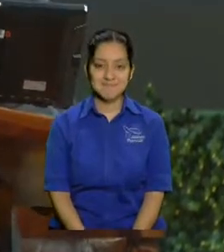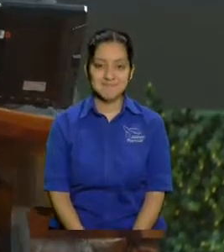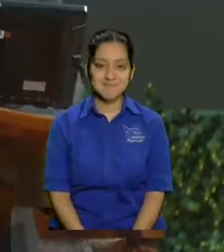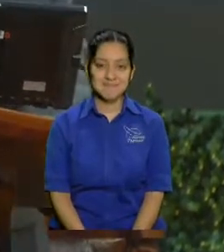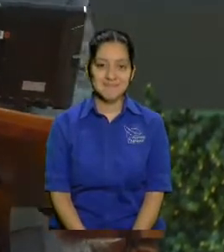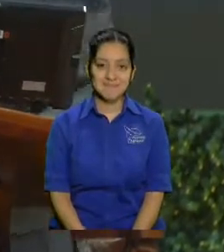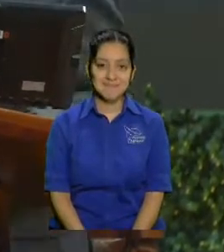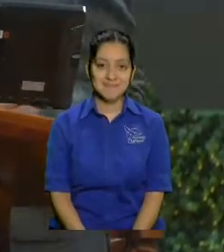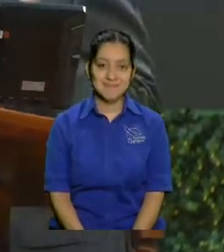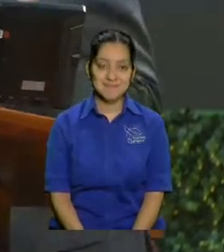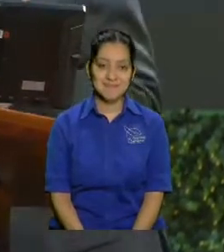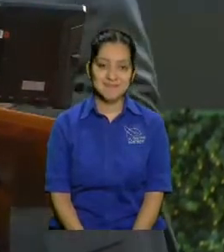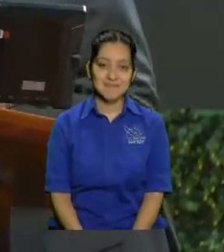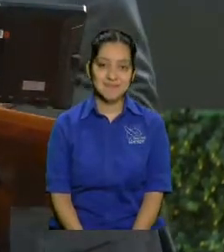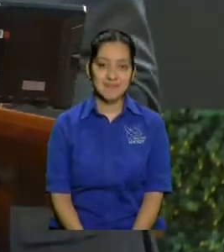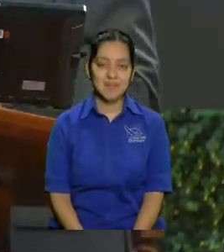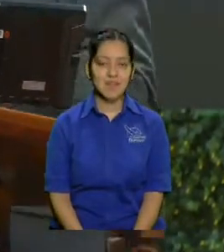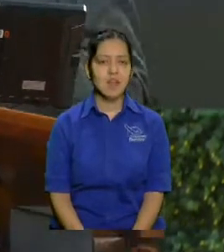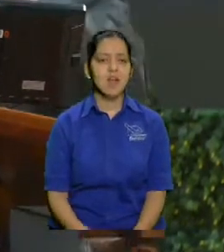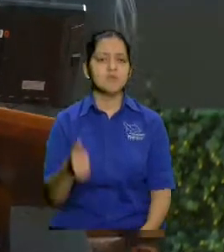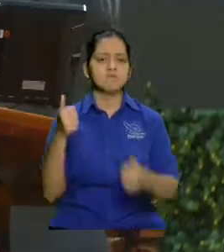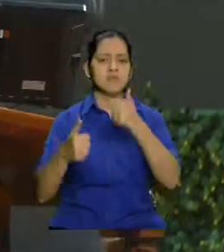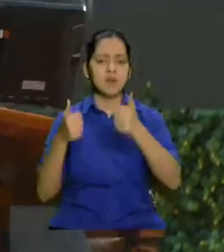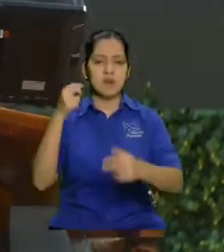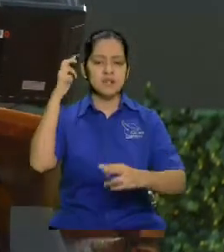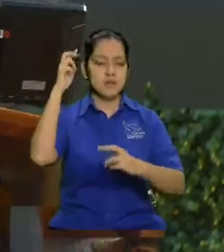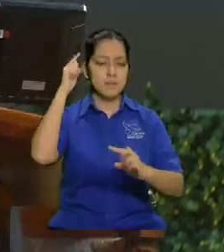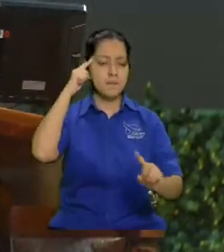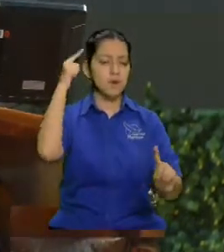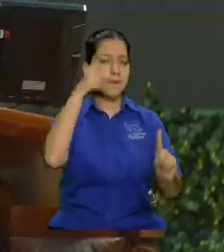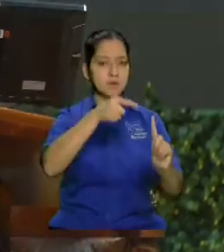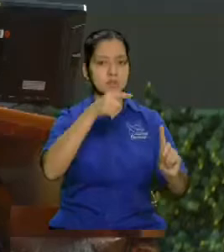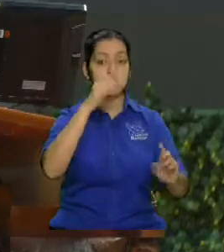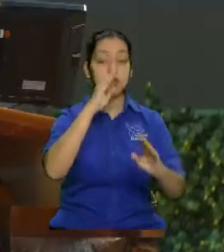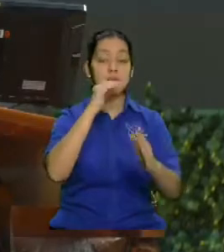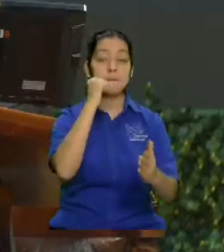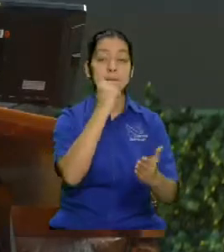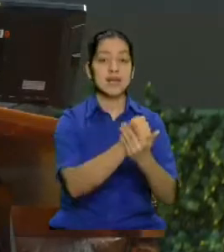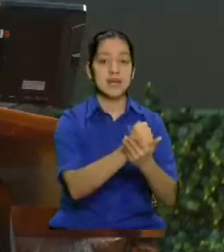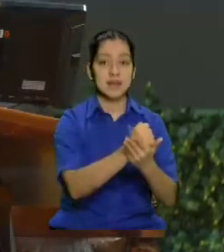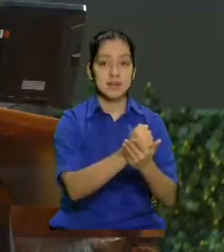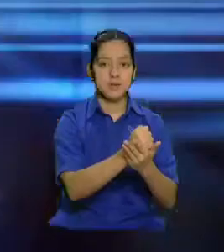Muy bien, ¿cuál es el propósito de marcar? Interesante, protección.